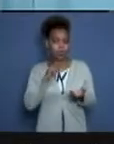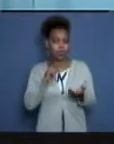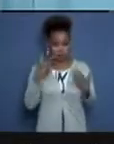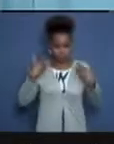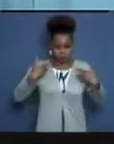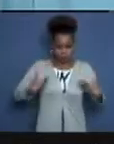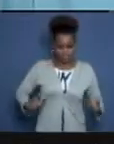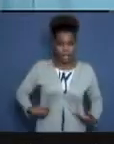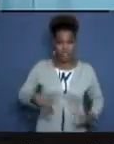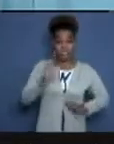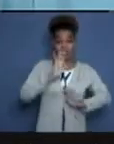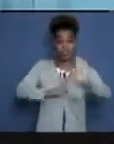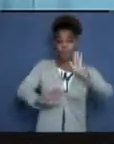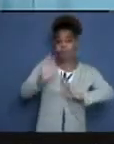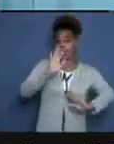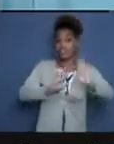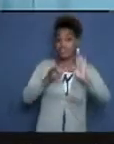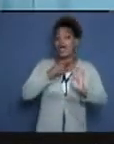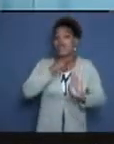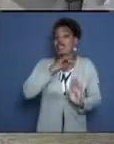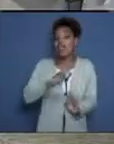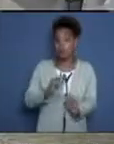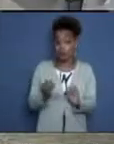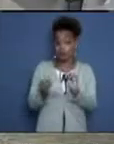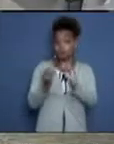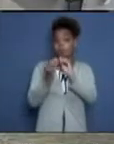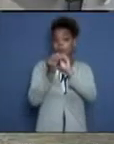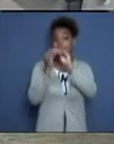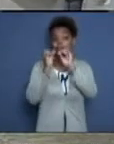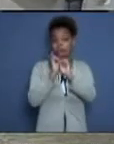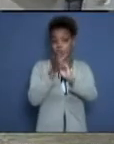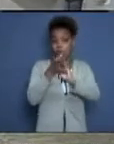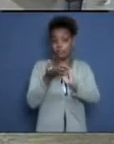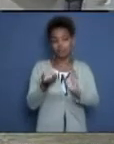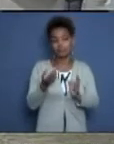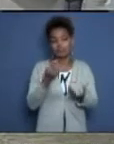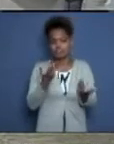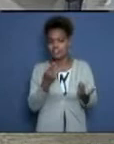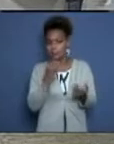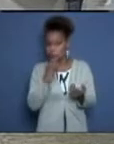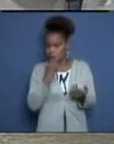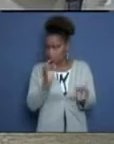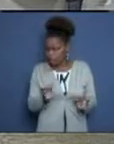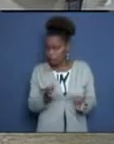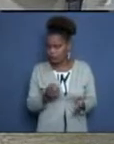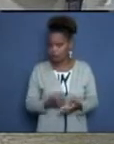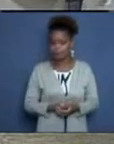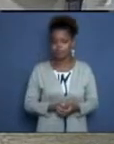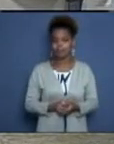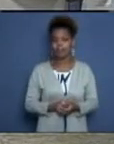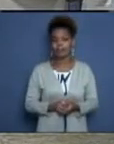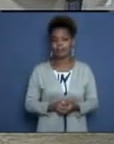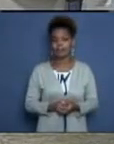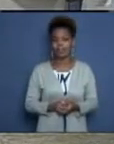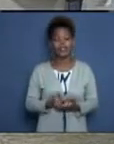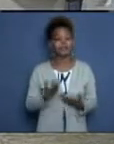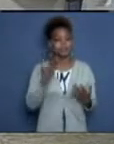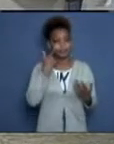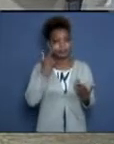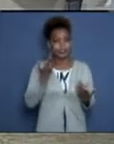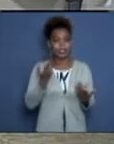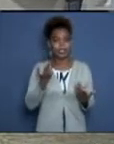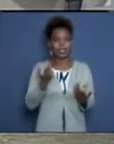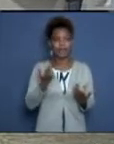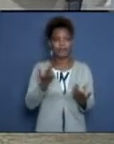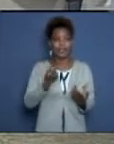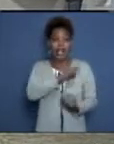con las defensas activas por si llega el virus. A ver, hay algunas condiciones que la